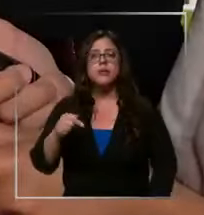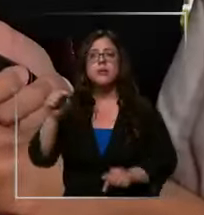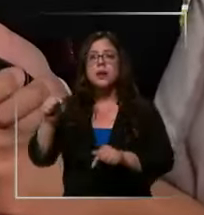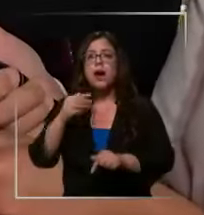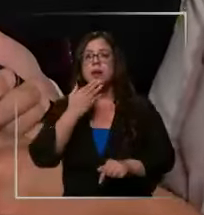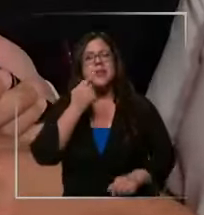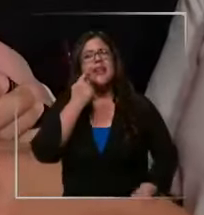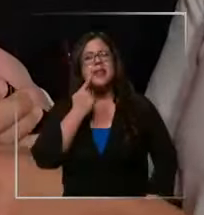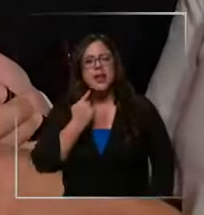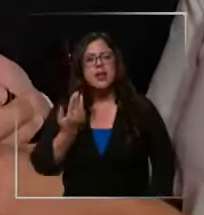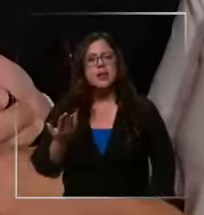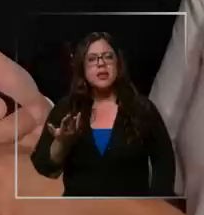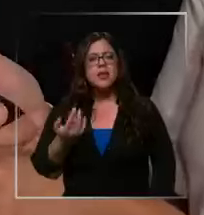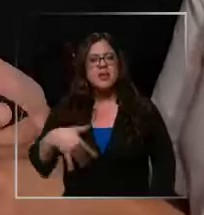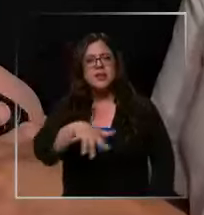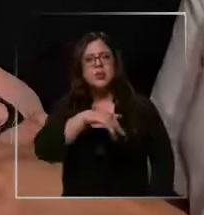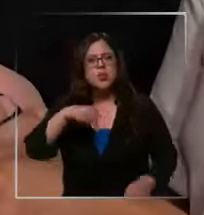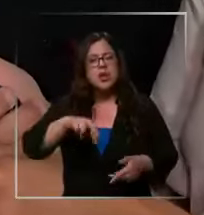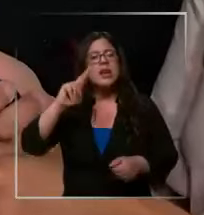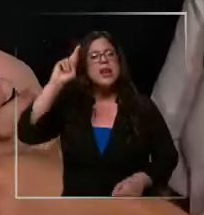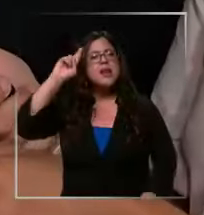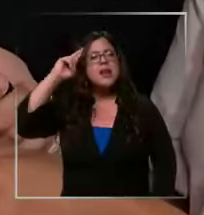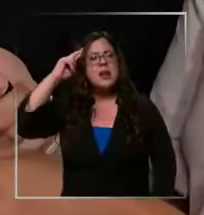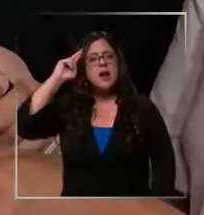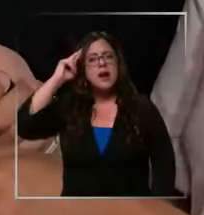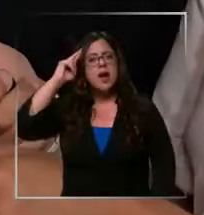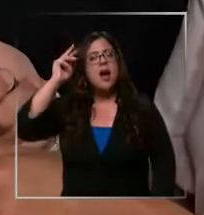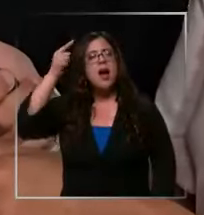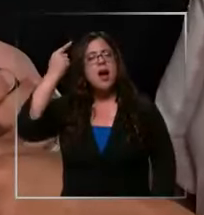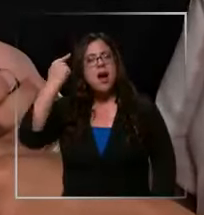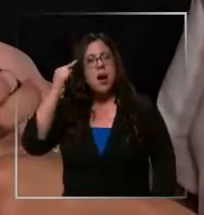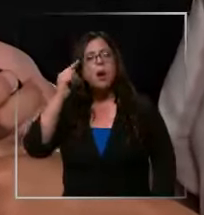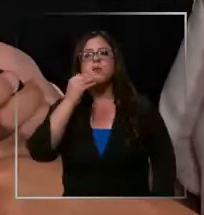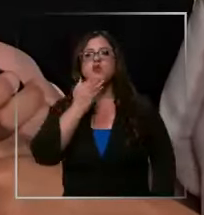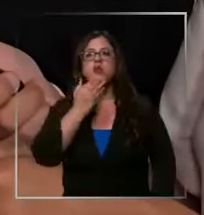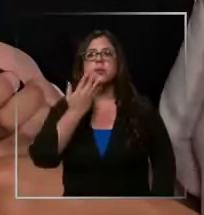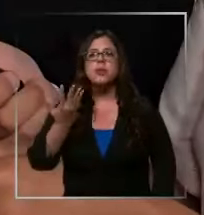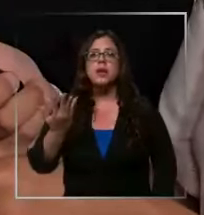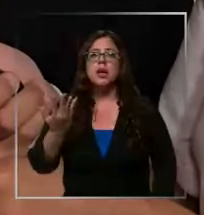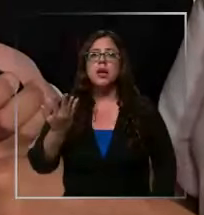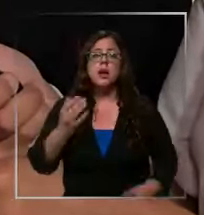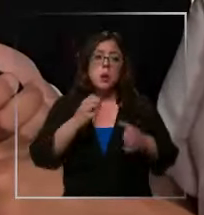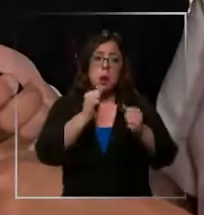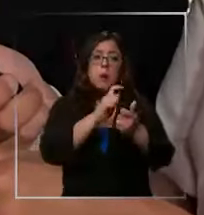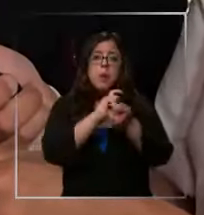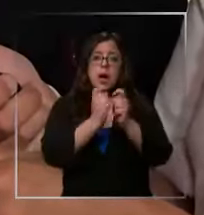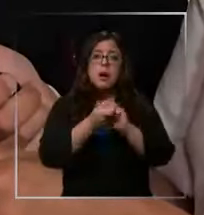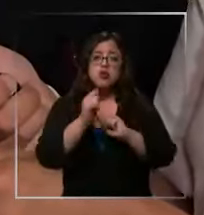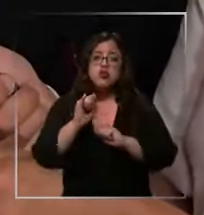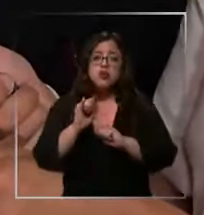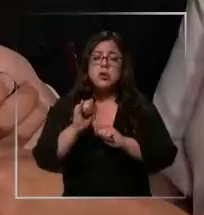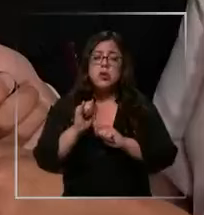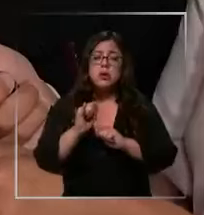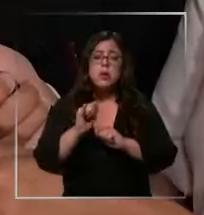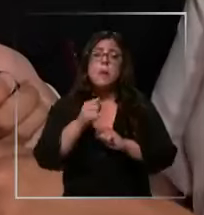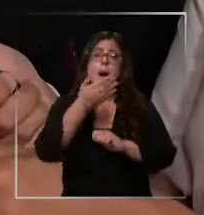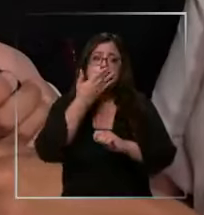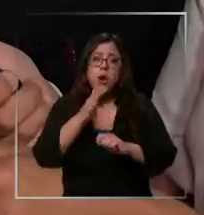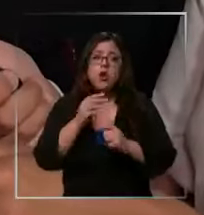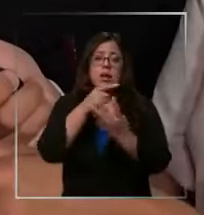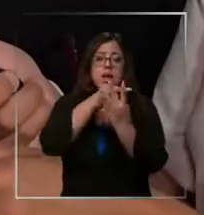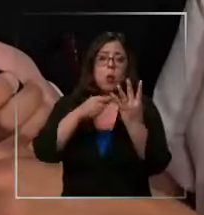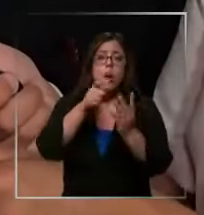triste el que hoy día lo que está ocurriendo en Rancagua, pero también luces de que todo puede mejorar y que hay cambio y que estos cuatro